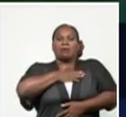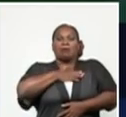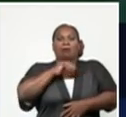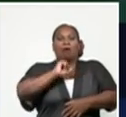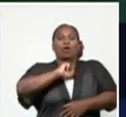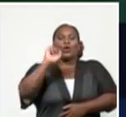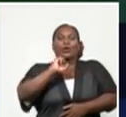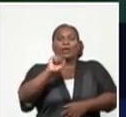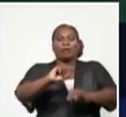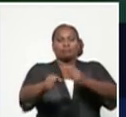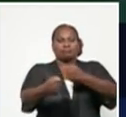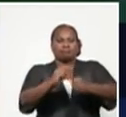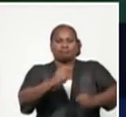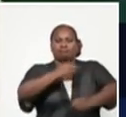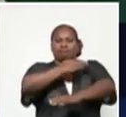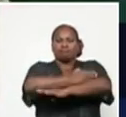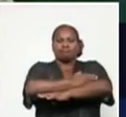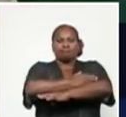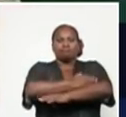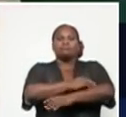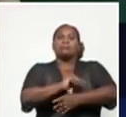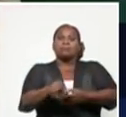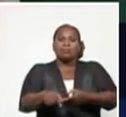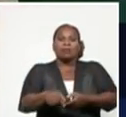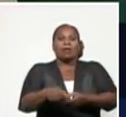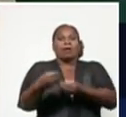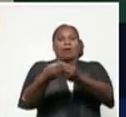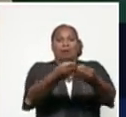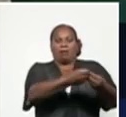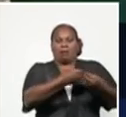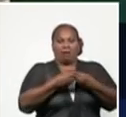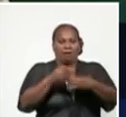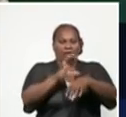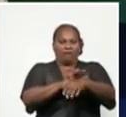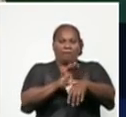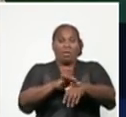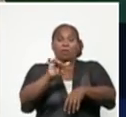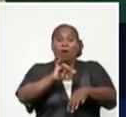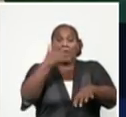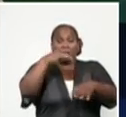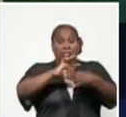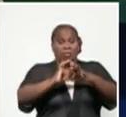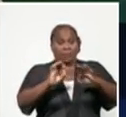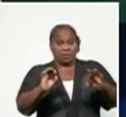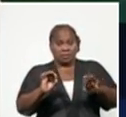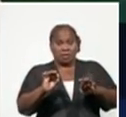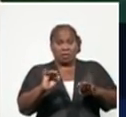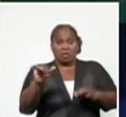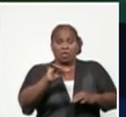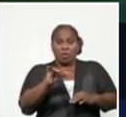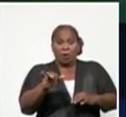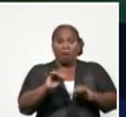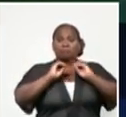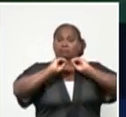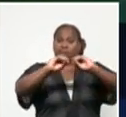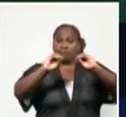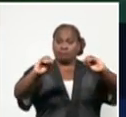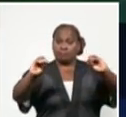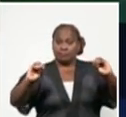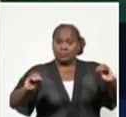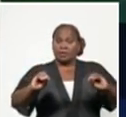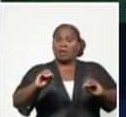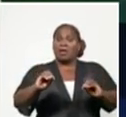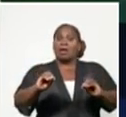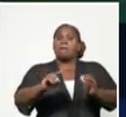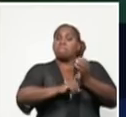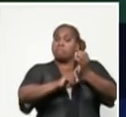transmisión de la enfermedad en la capital, como mismo lo hemos estado haciendo en Artemisa, y la llamada de atención al resto de las provincias para